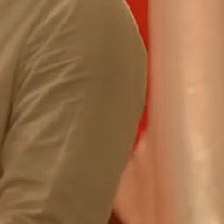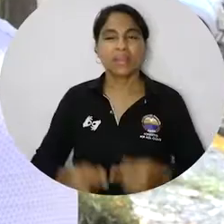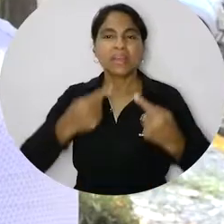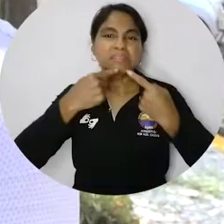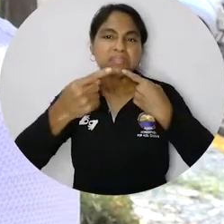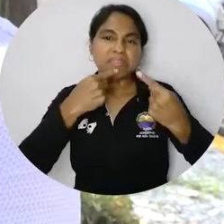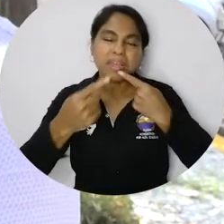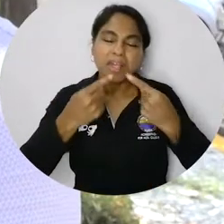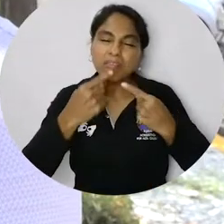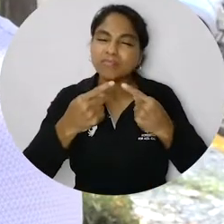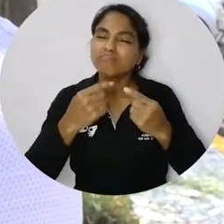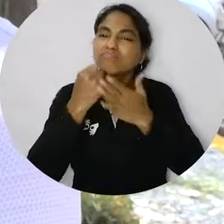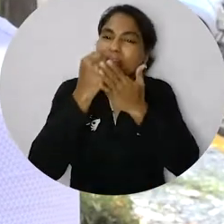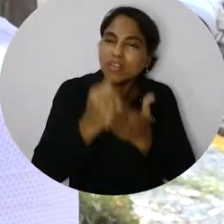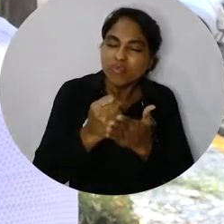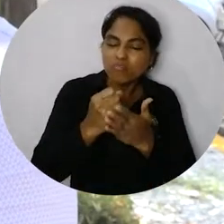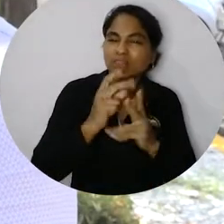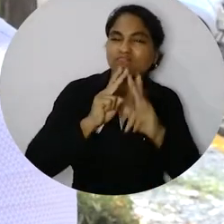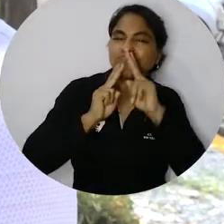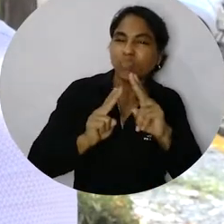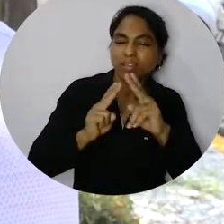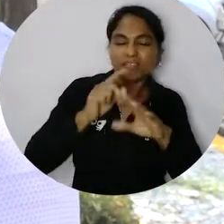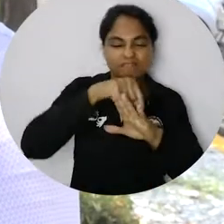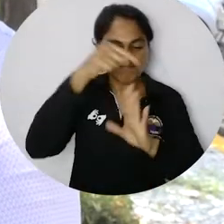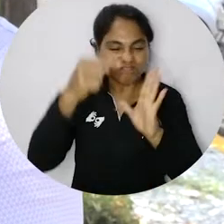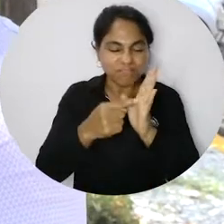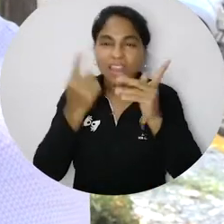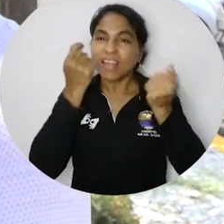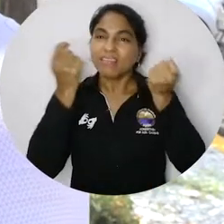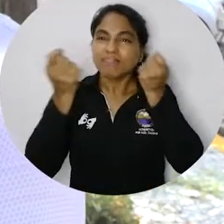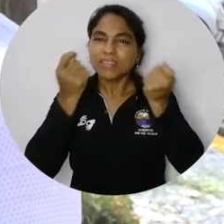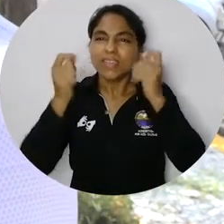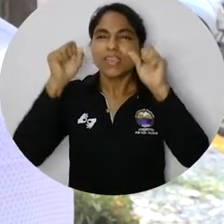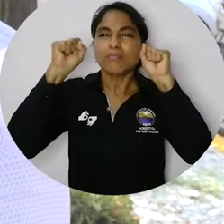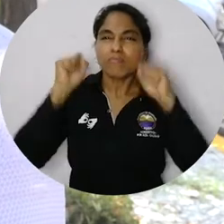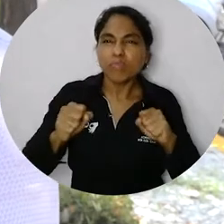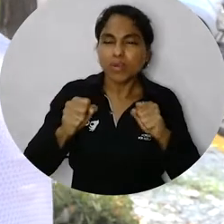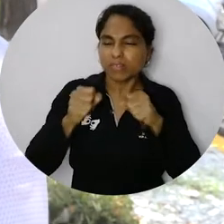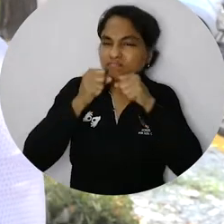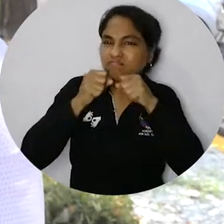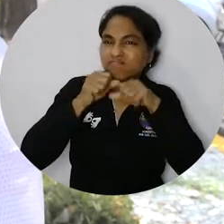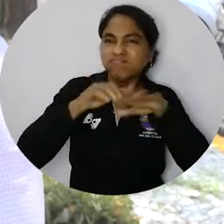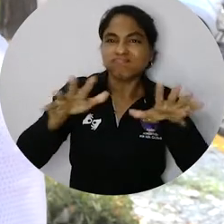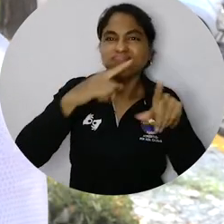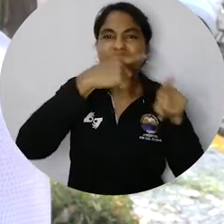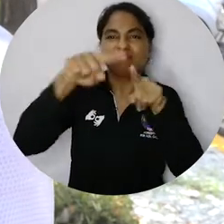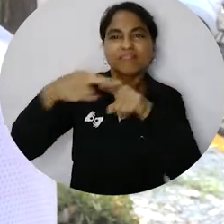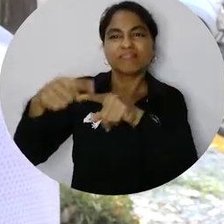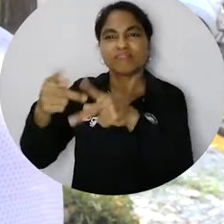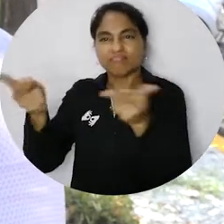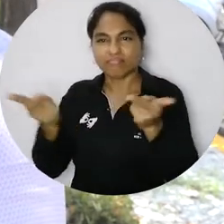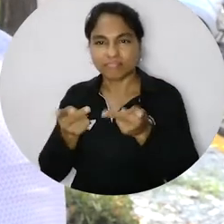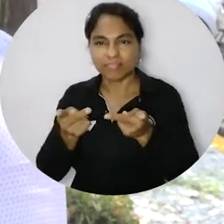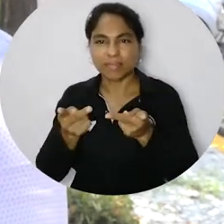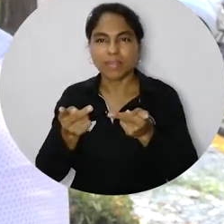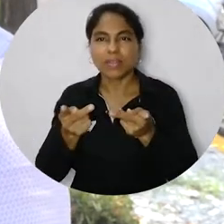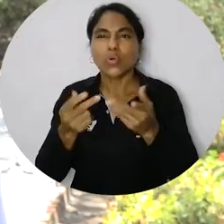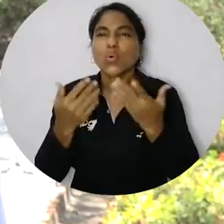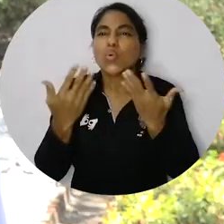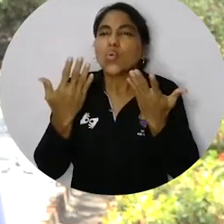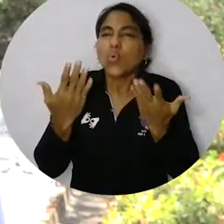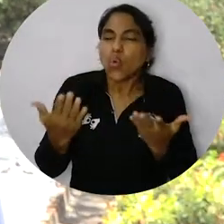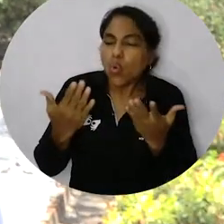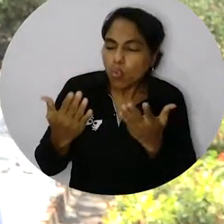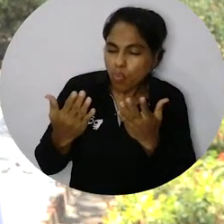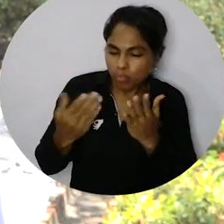Los diálogos permiten construir respuestas más integrales y estrategias que se puedan replicar en los distintos escenarios.